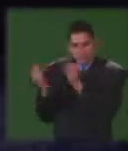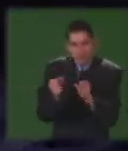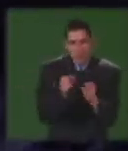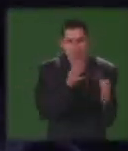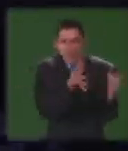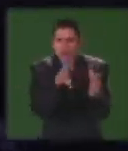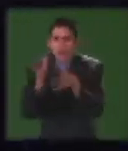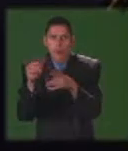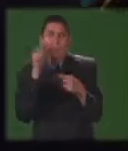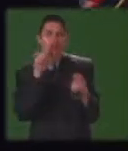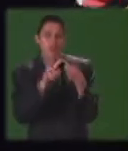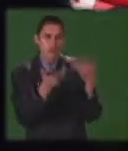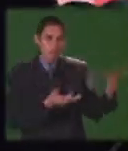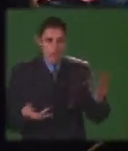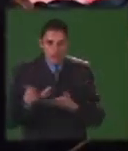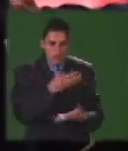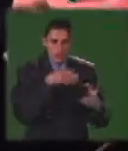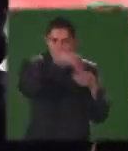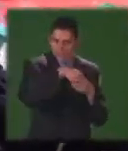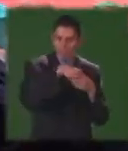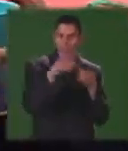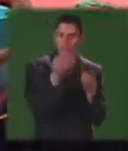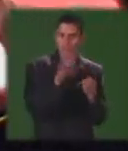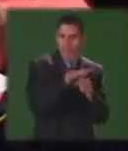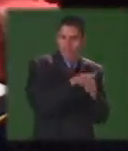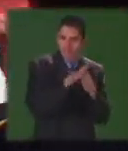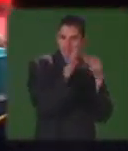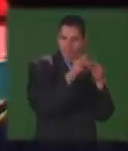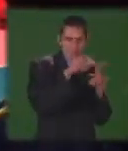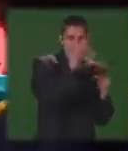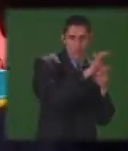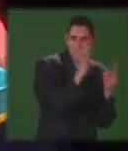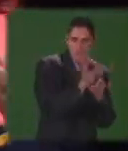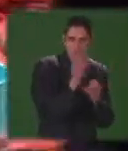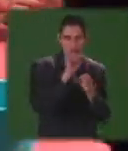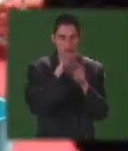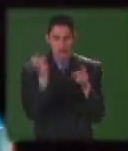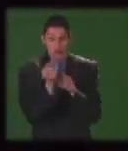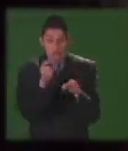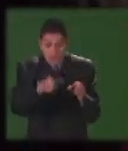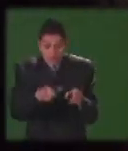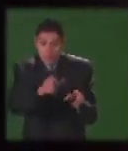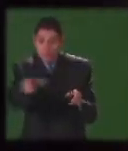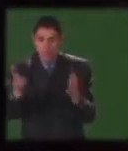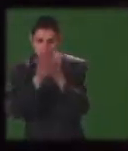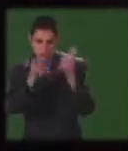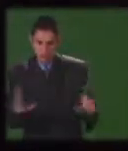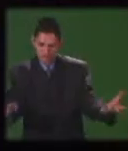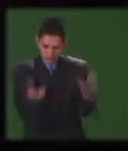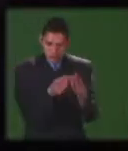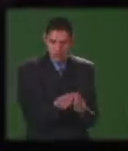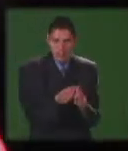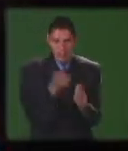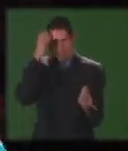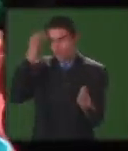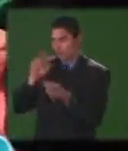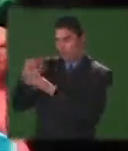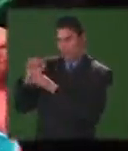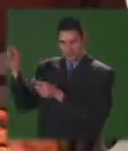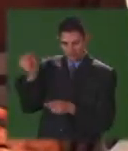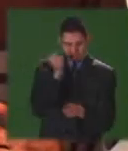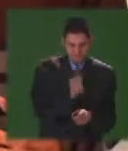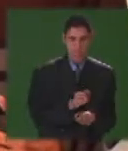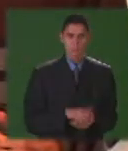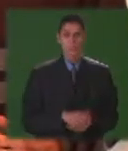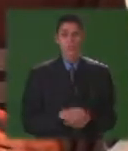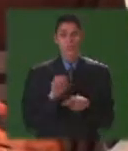se acerquen e interactúen basados en los contextos sociales, pedagógicos y culturales en los cuales se encuentra inmersa la población.